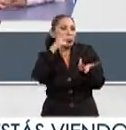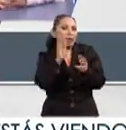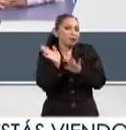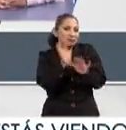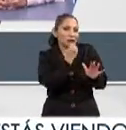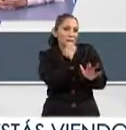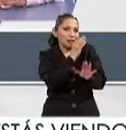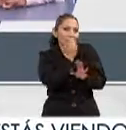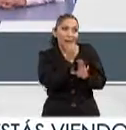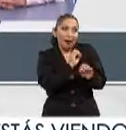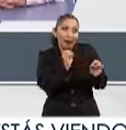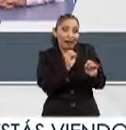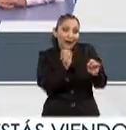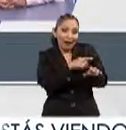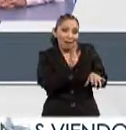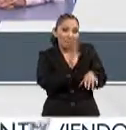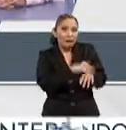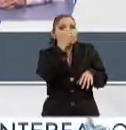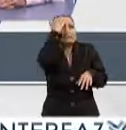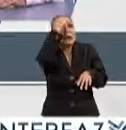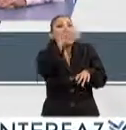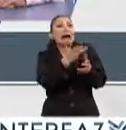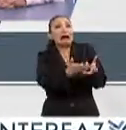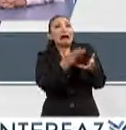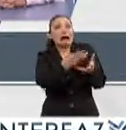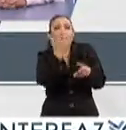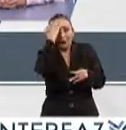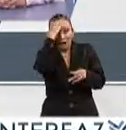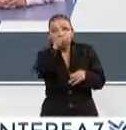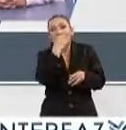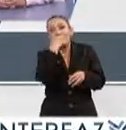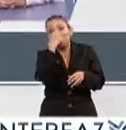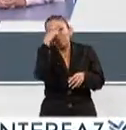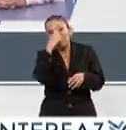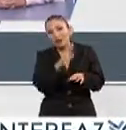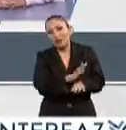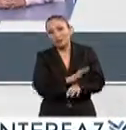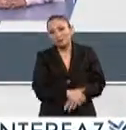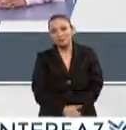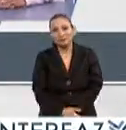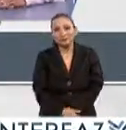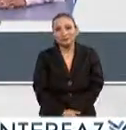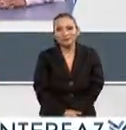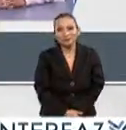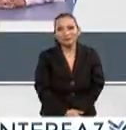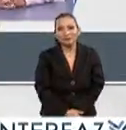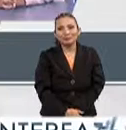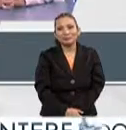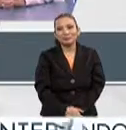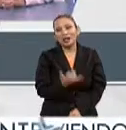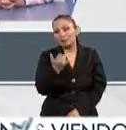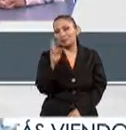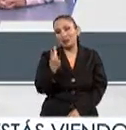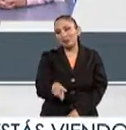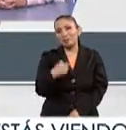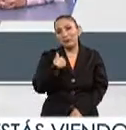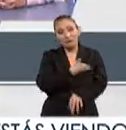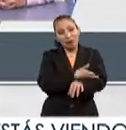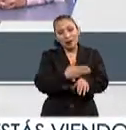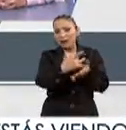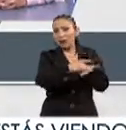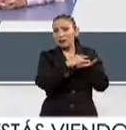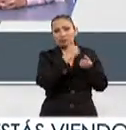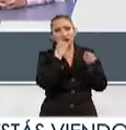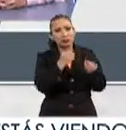no, es lo que más extrañas, creo que fue lo que más extrañé, la comida mexicana. Sí. Y prácticamente mi familia me